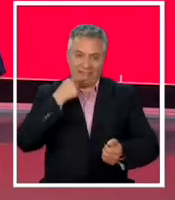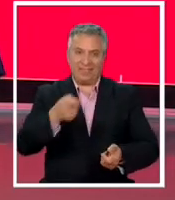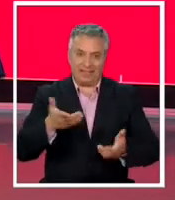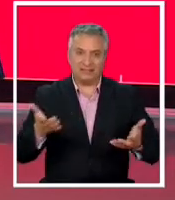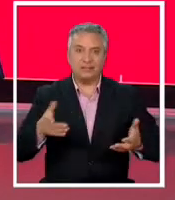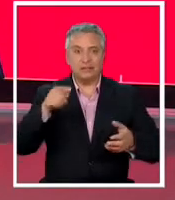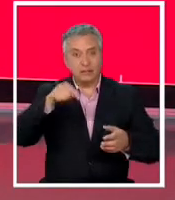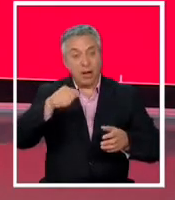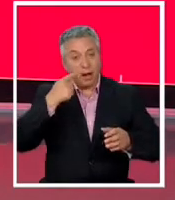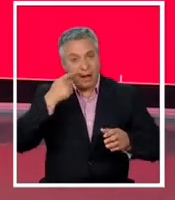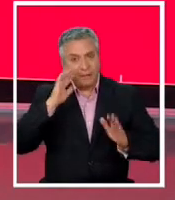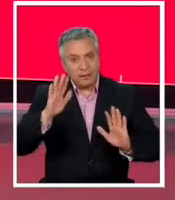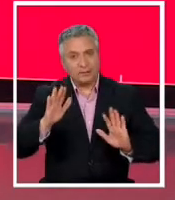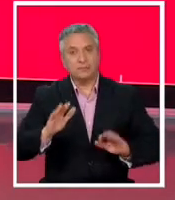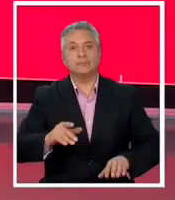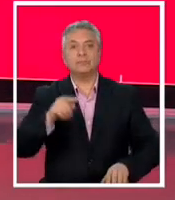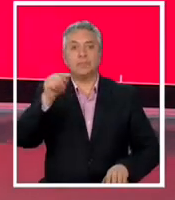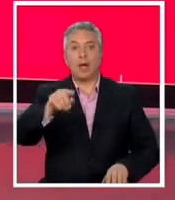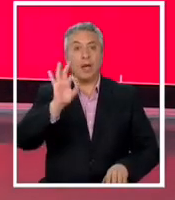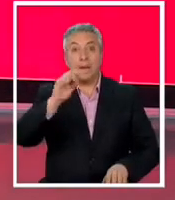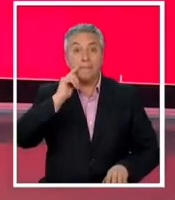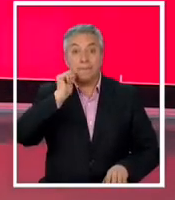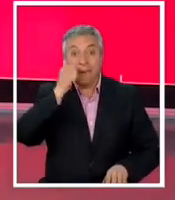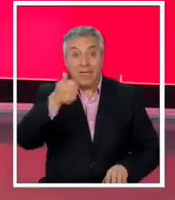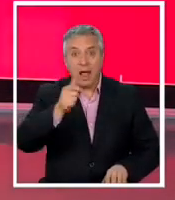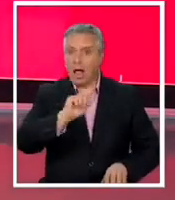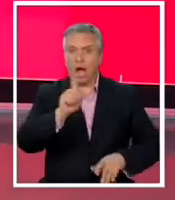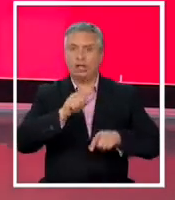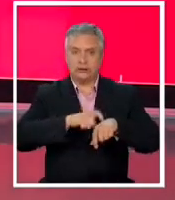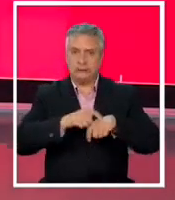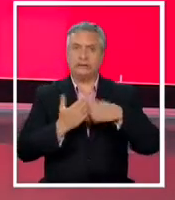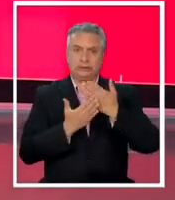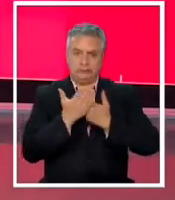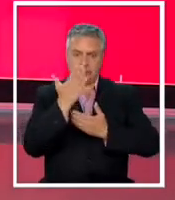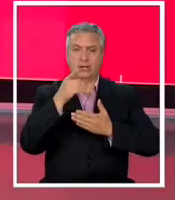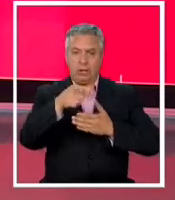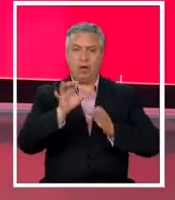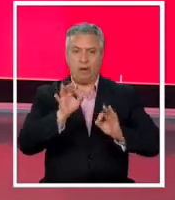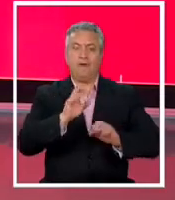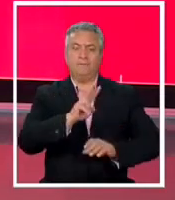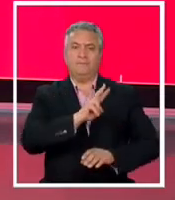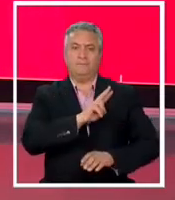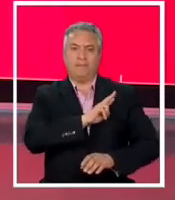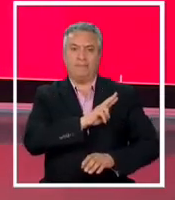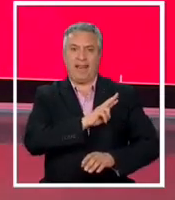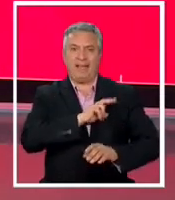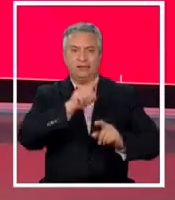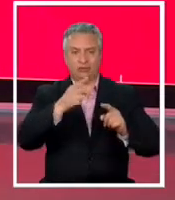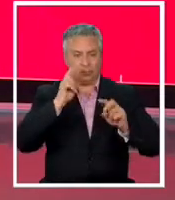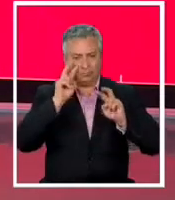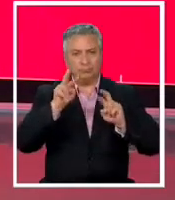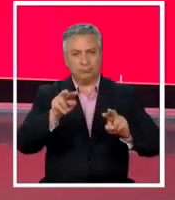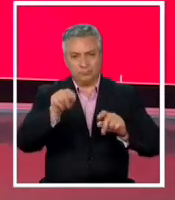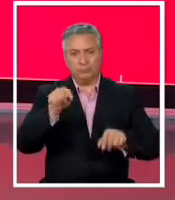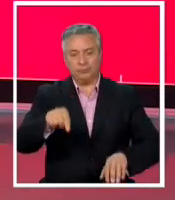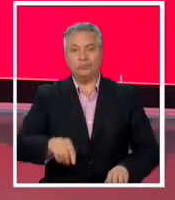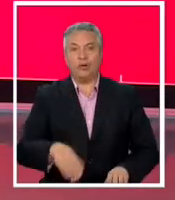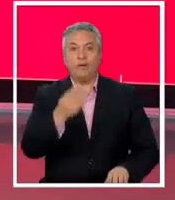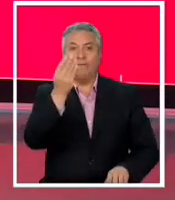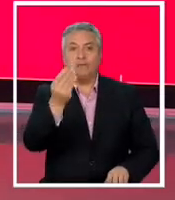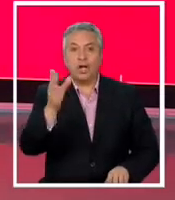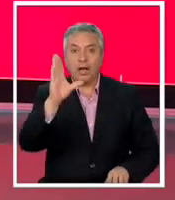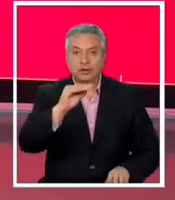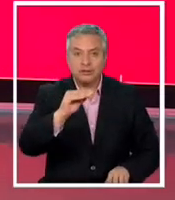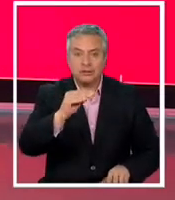vía pública mañana no mañana la cuenta desde temprano 8 de la mañana vamos a estar en Valparaíso de Santiago cerro que el libro se lo pierdo buenas noches que